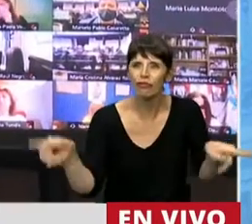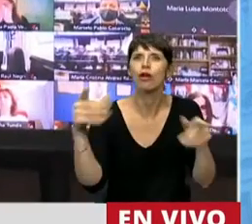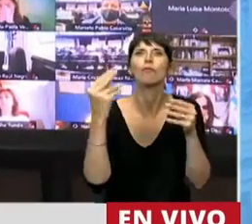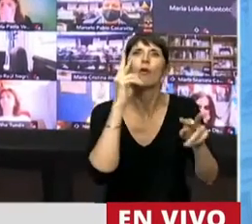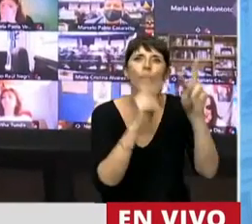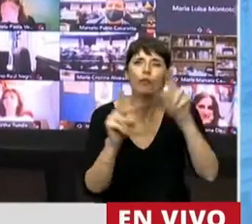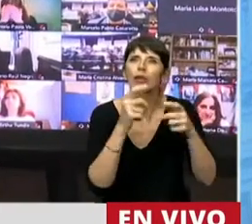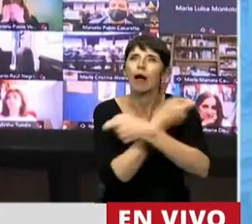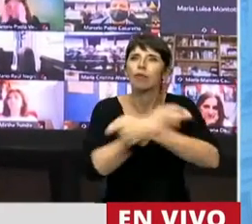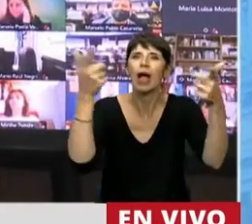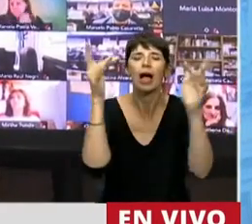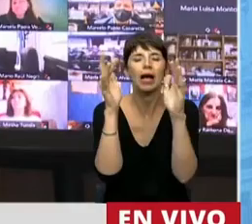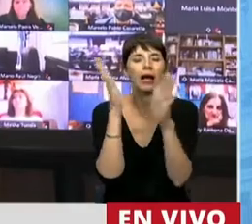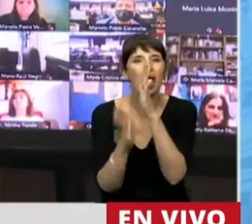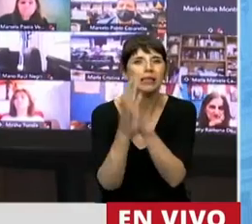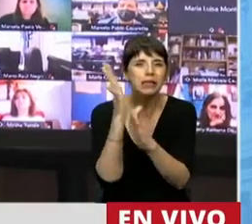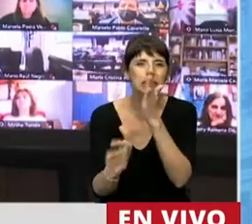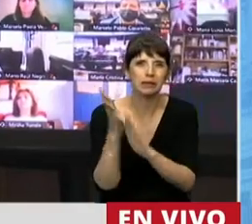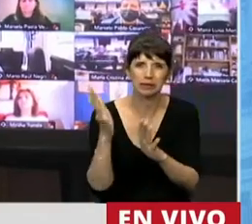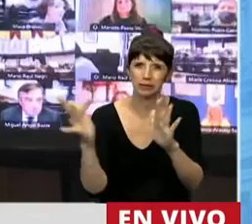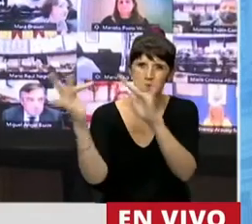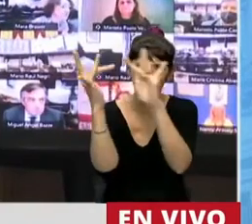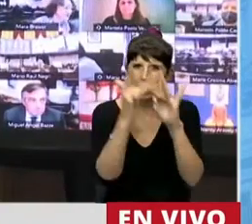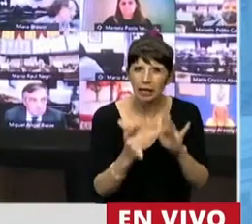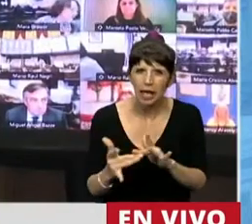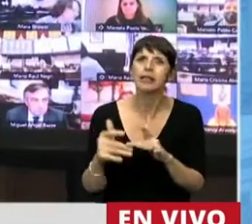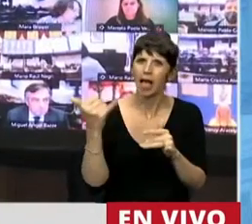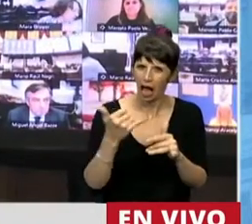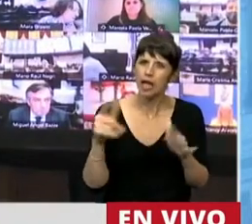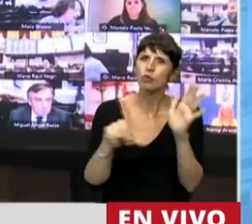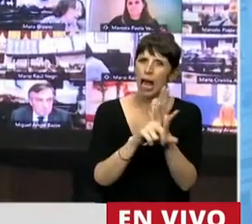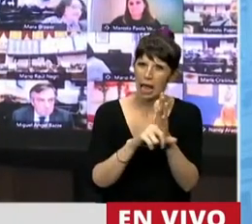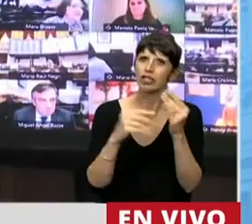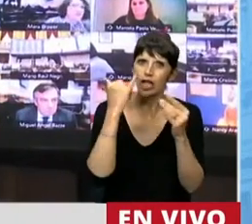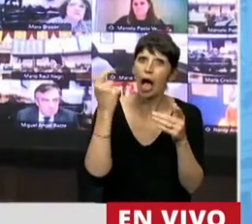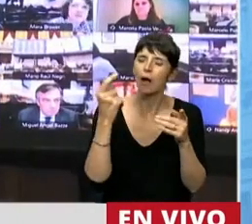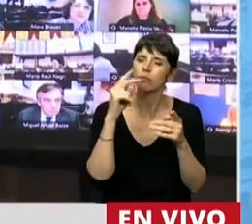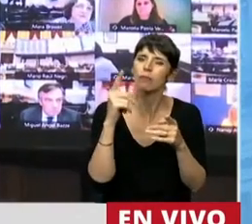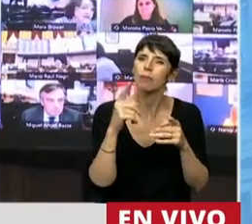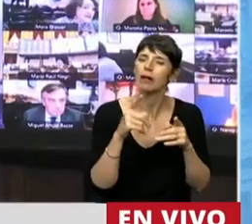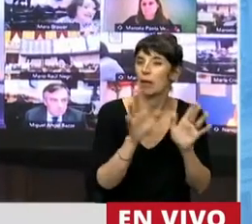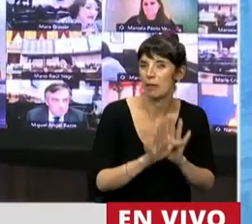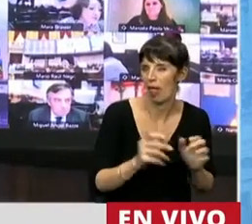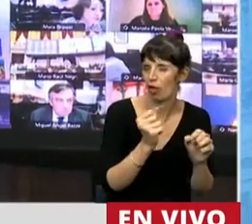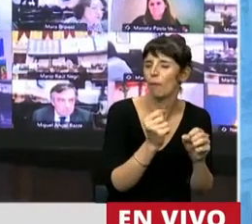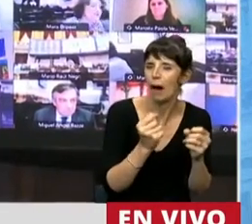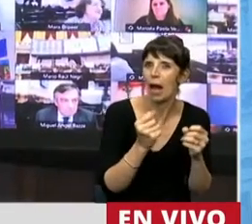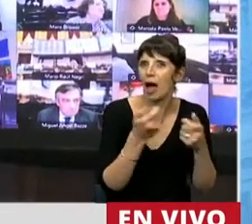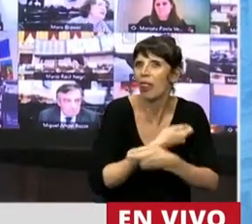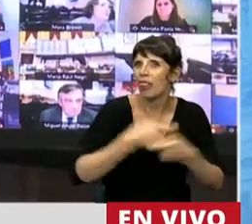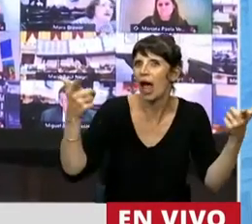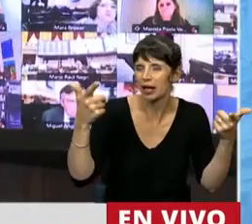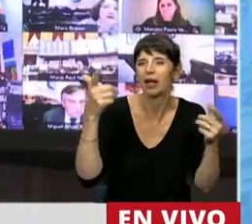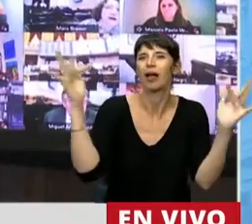Nosotros tenemos pendiente una ley que ya tiene aprobación en la comisión para que las plataformas educativas sean gratuitas, el plan Juan